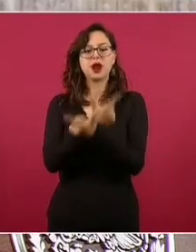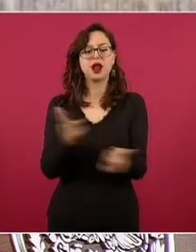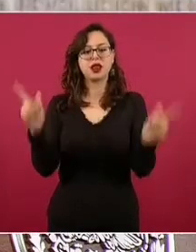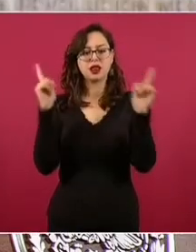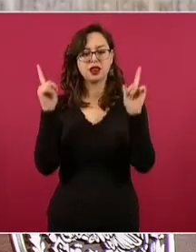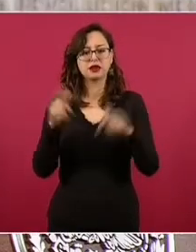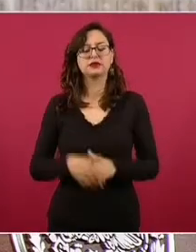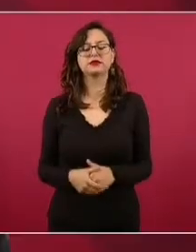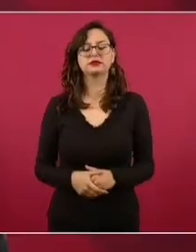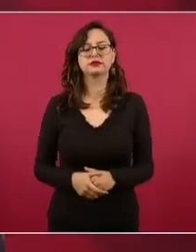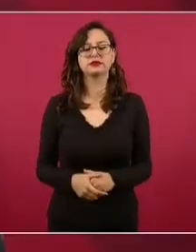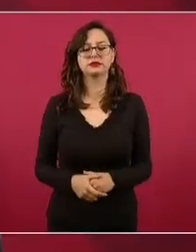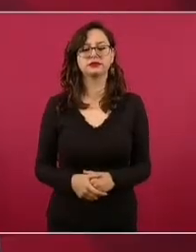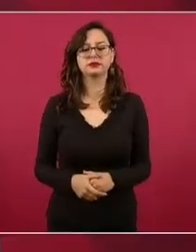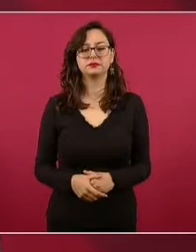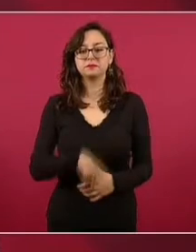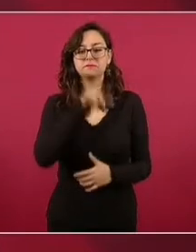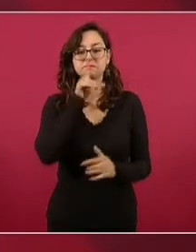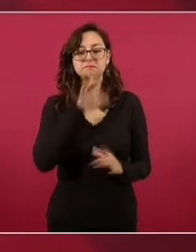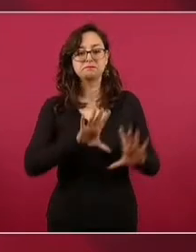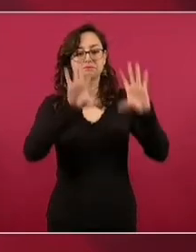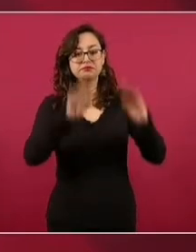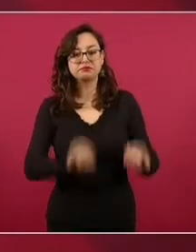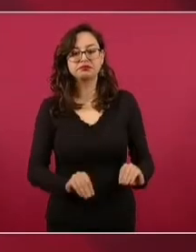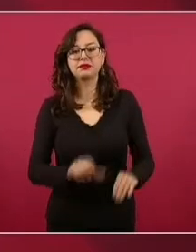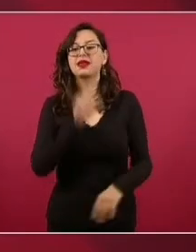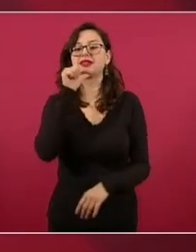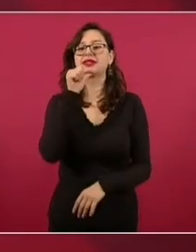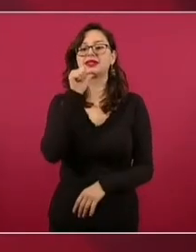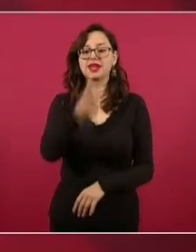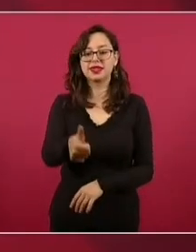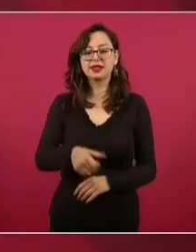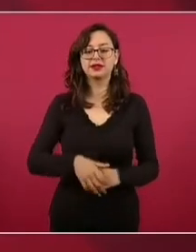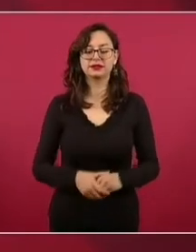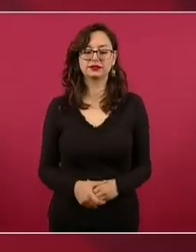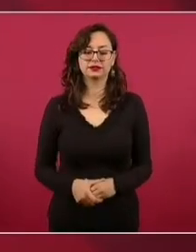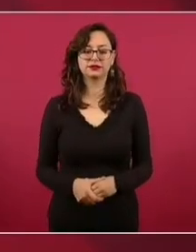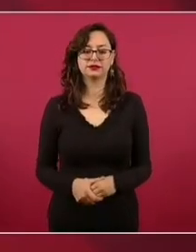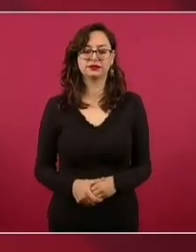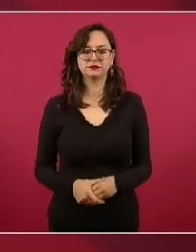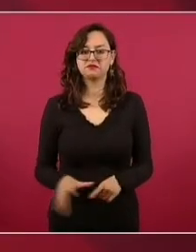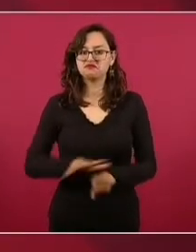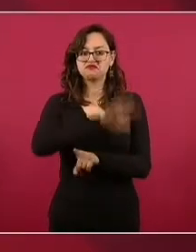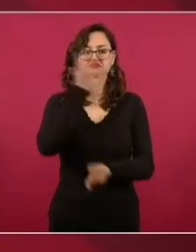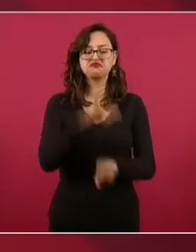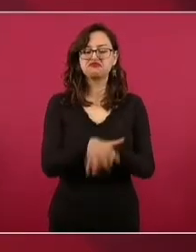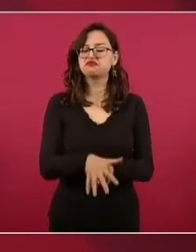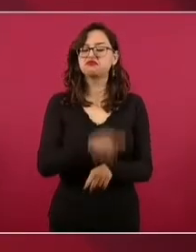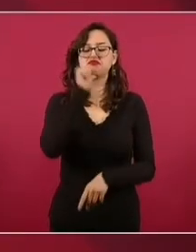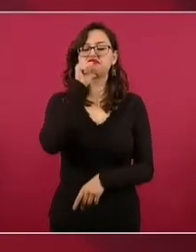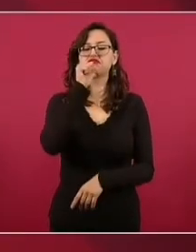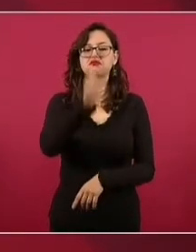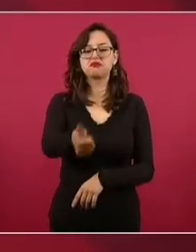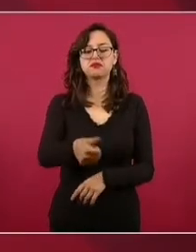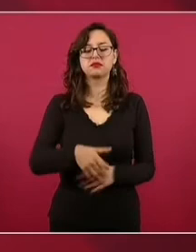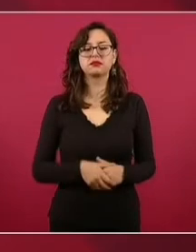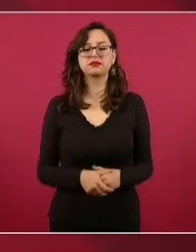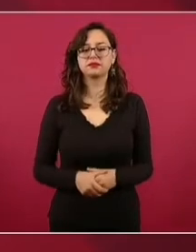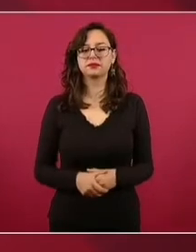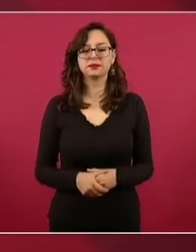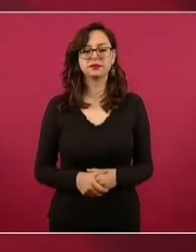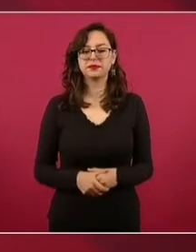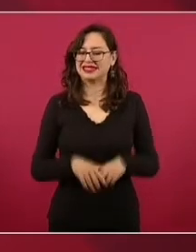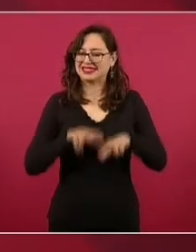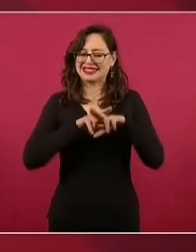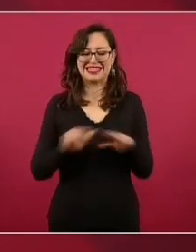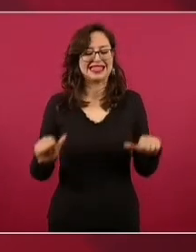Nadie va a ser censurado, nadie reprimido, nadie